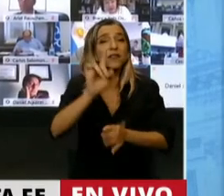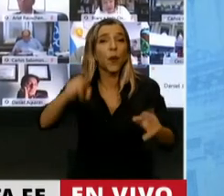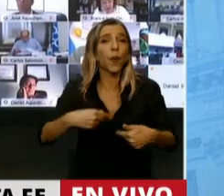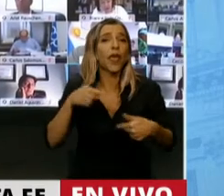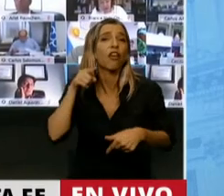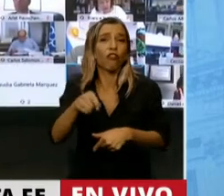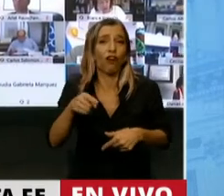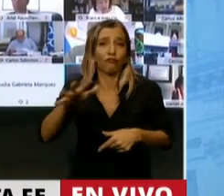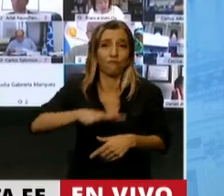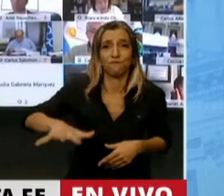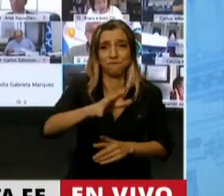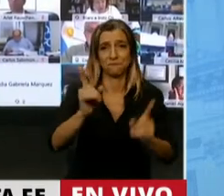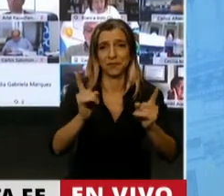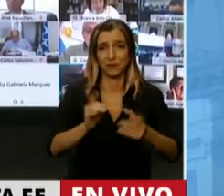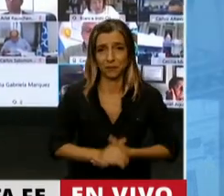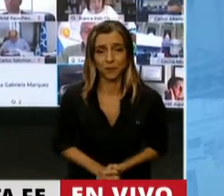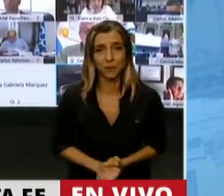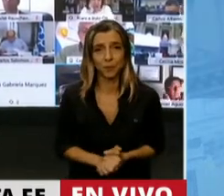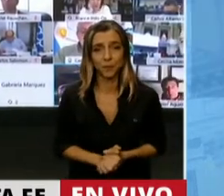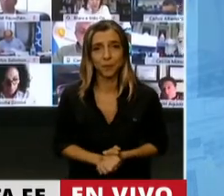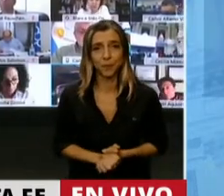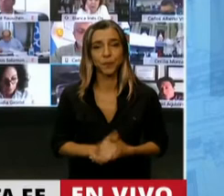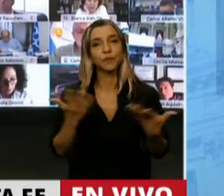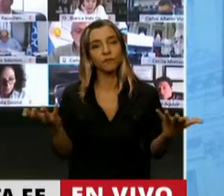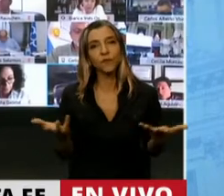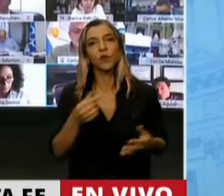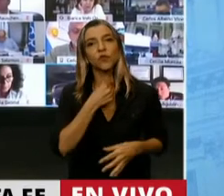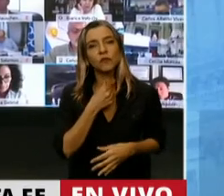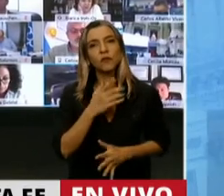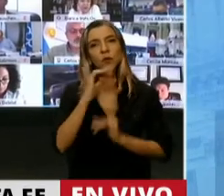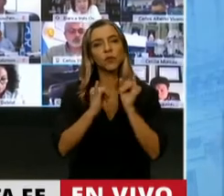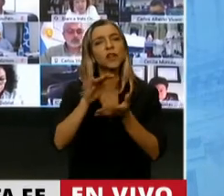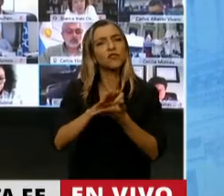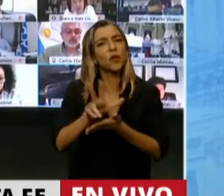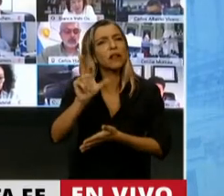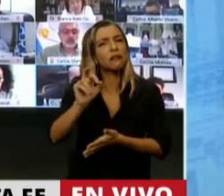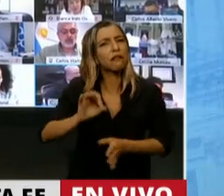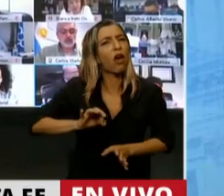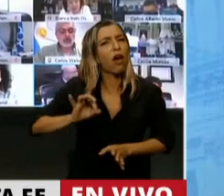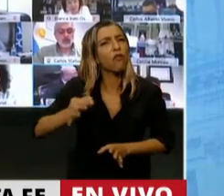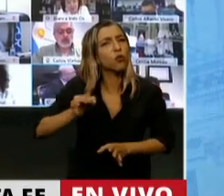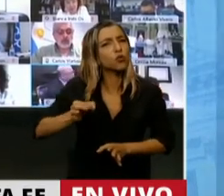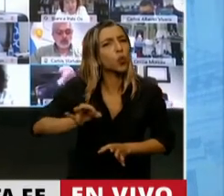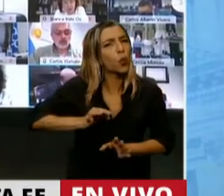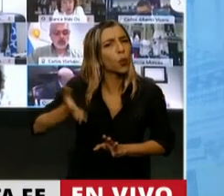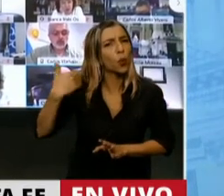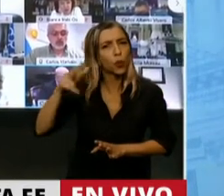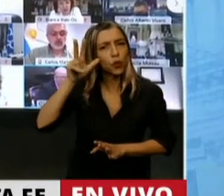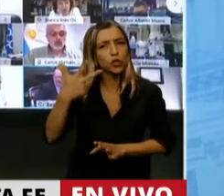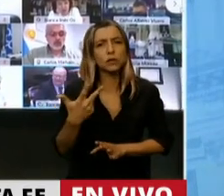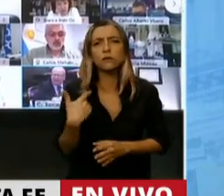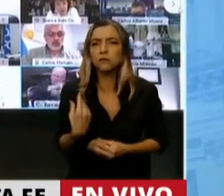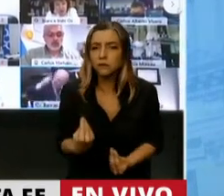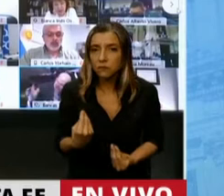quiero traerlo al presente? Lo del 30 de octubre del 83. No sólo como una apertura democrática, como una gesta,